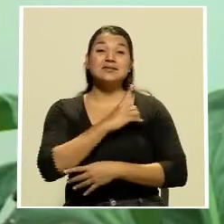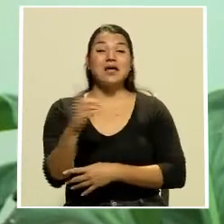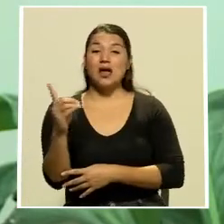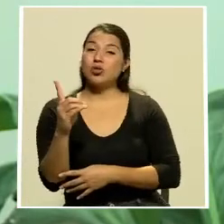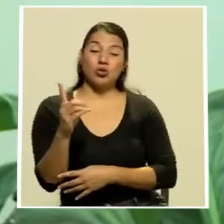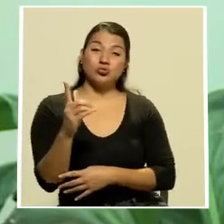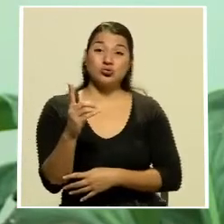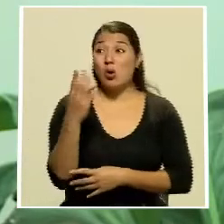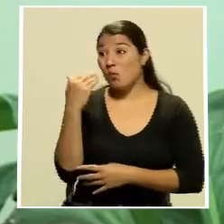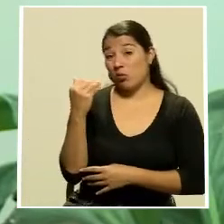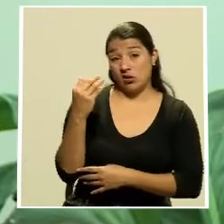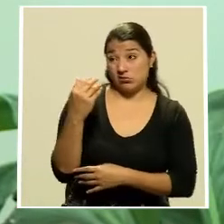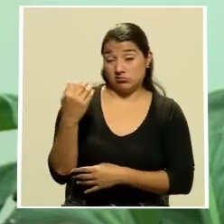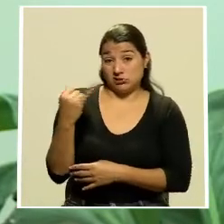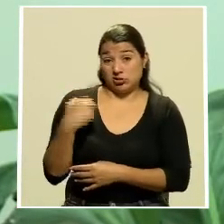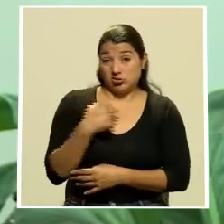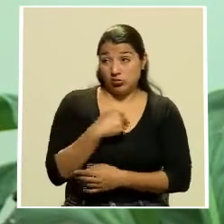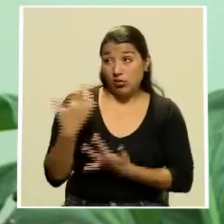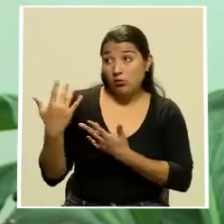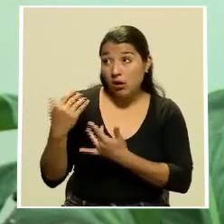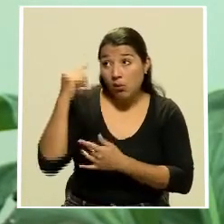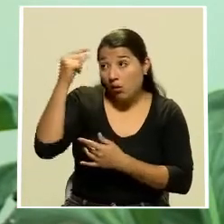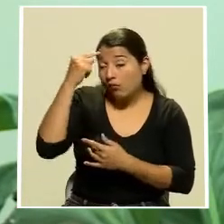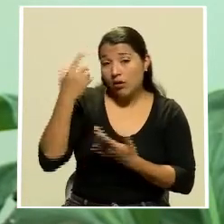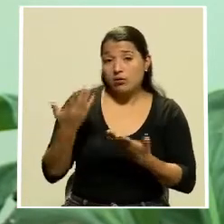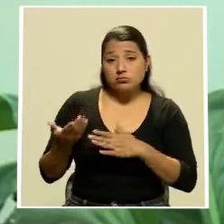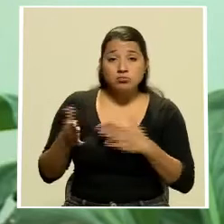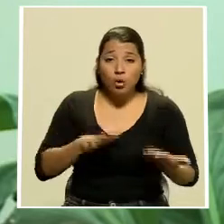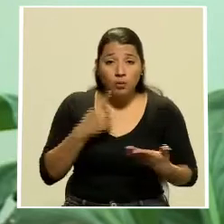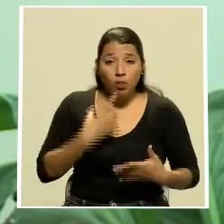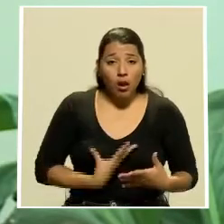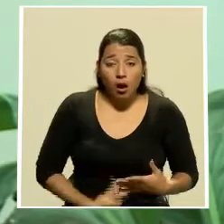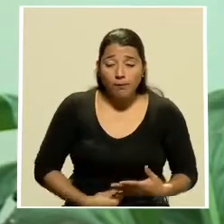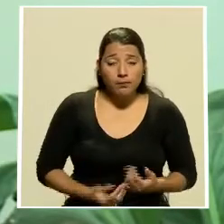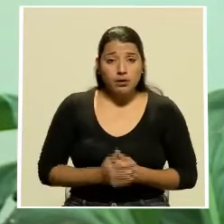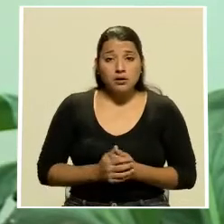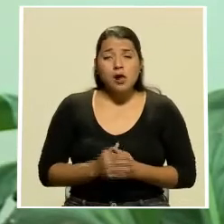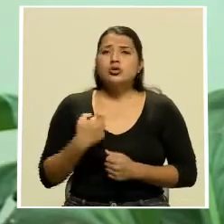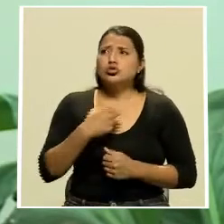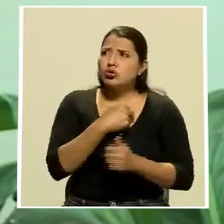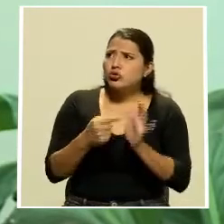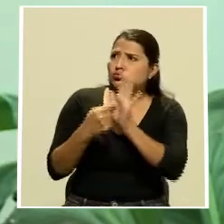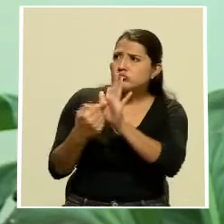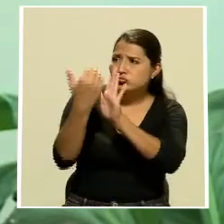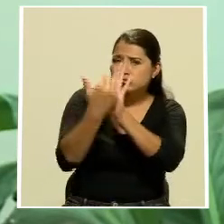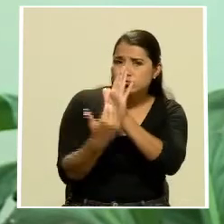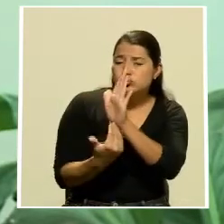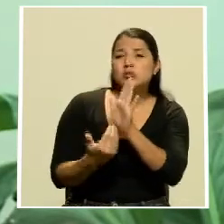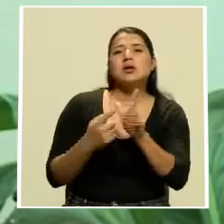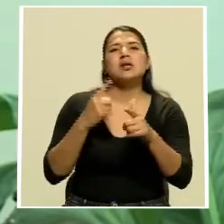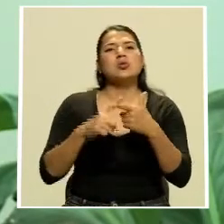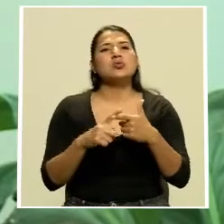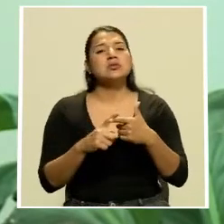tan feo, ya nos hubiéramos muerto de hambre. A municipalidad le pasamos unas listas y lo que hicieron fue decir que se las daban en